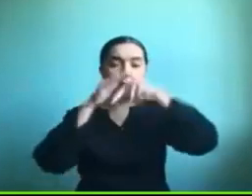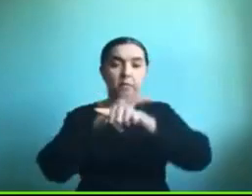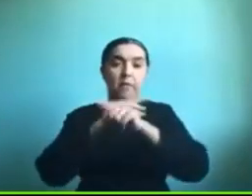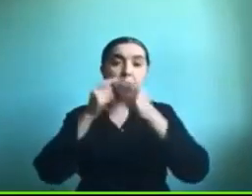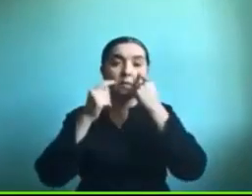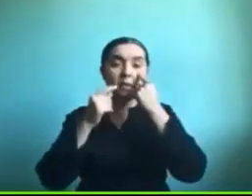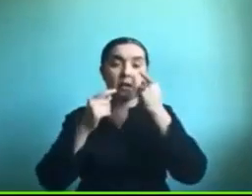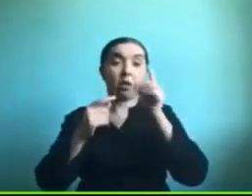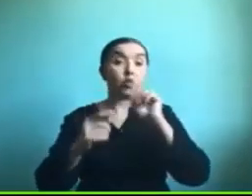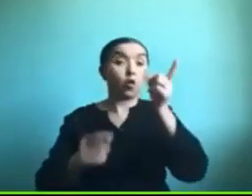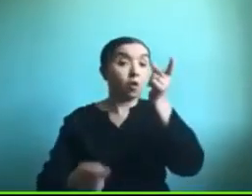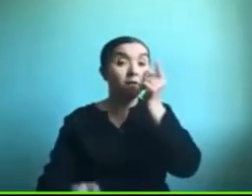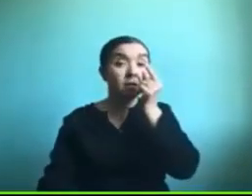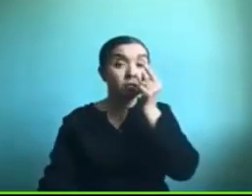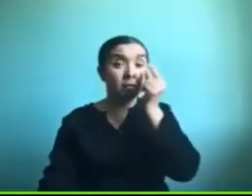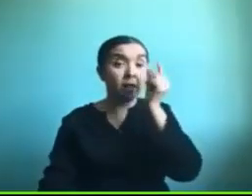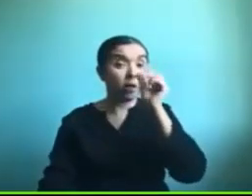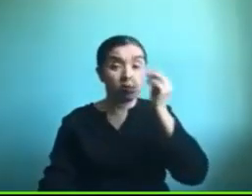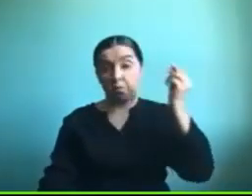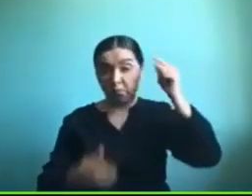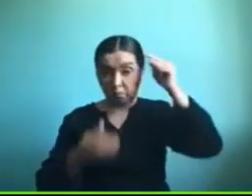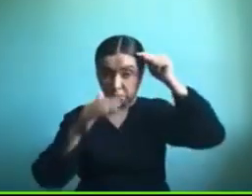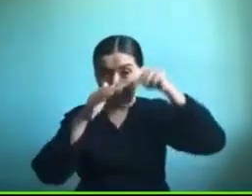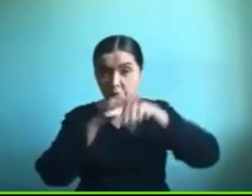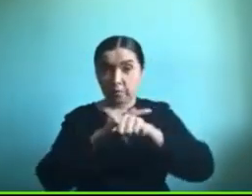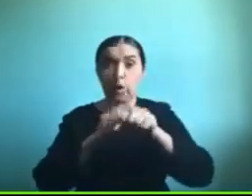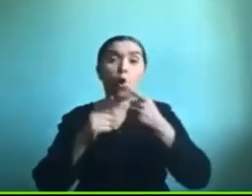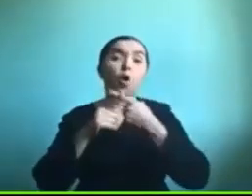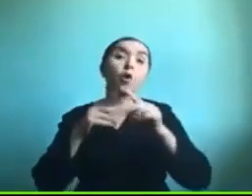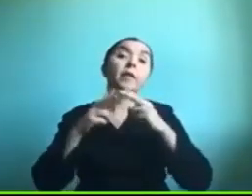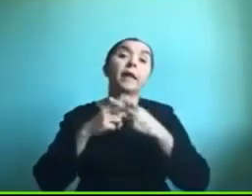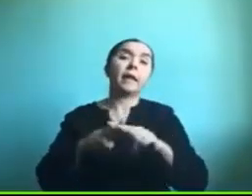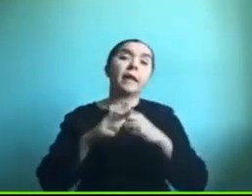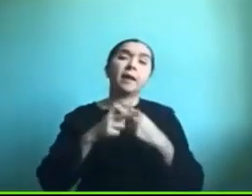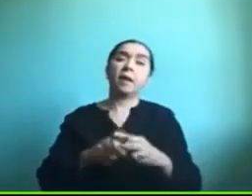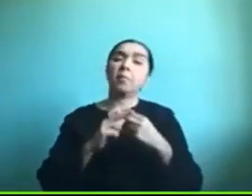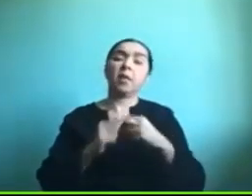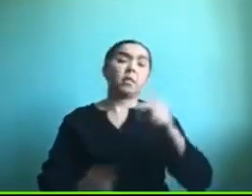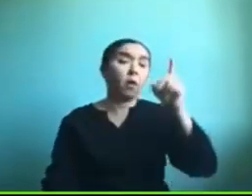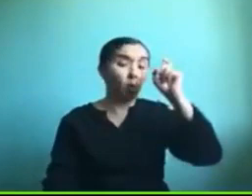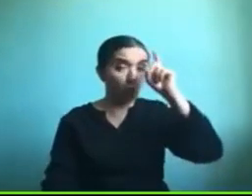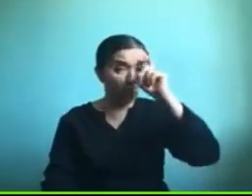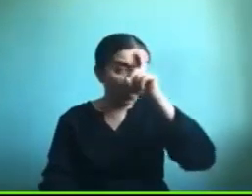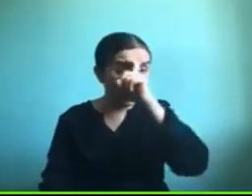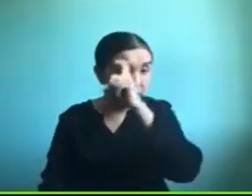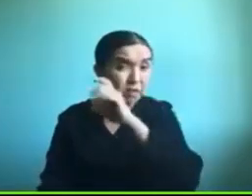¿qué otras herramientas se pueden adquirir? la verdad que nos ha costado conseguir ayuda para esto